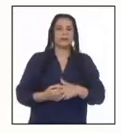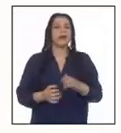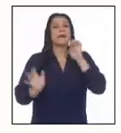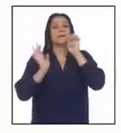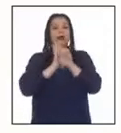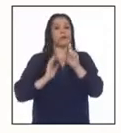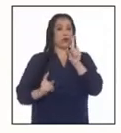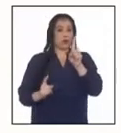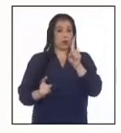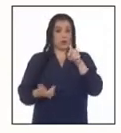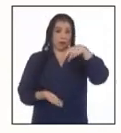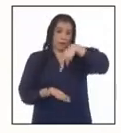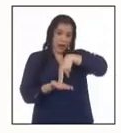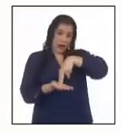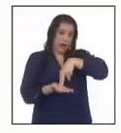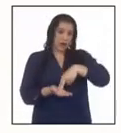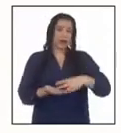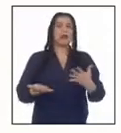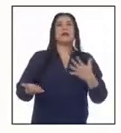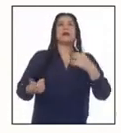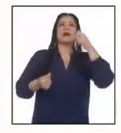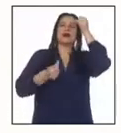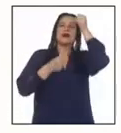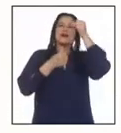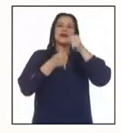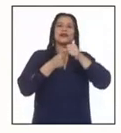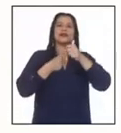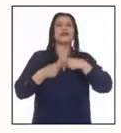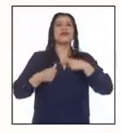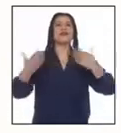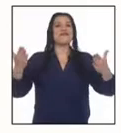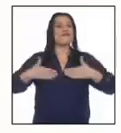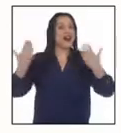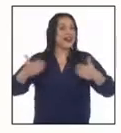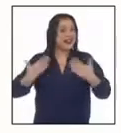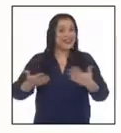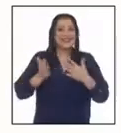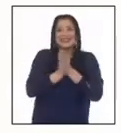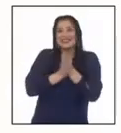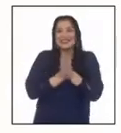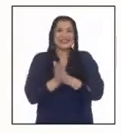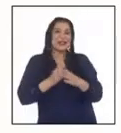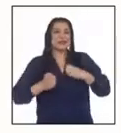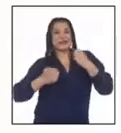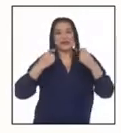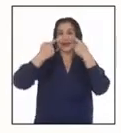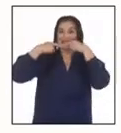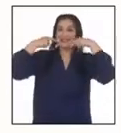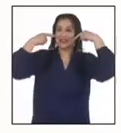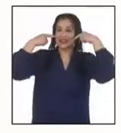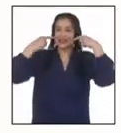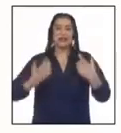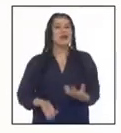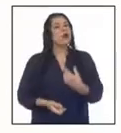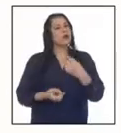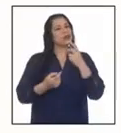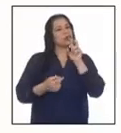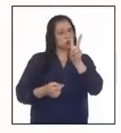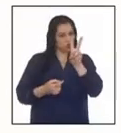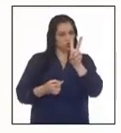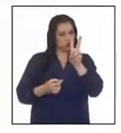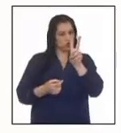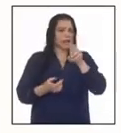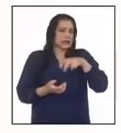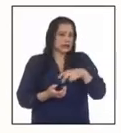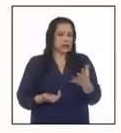cuando estaba en posición uno o de pie, voy a recordar cuando estoy feliz. Cuando estoy feliz, alegre, sonriendo. Cuando estoy en posición dos y